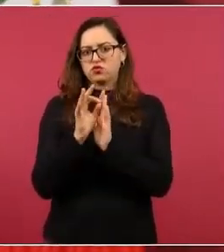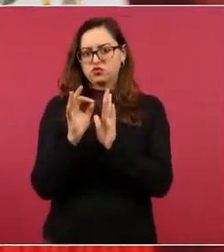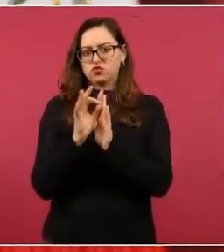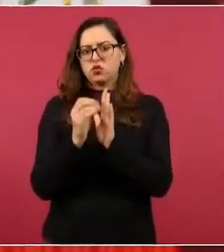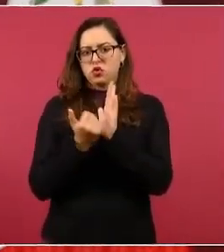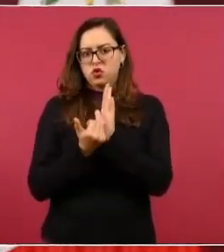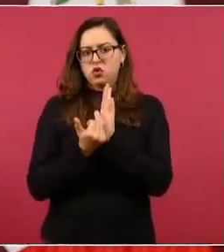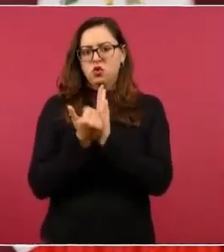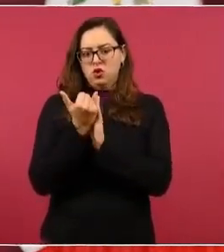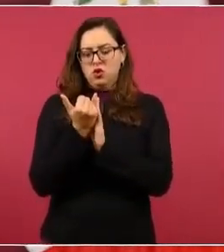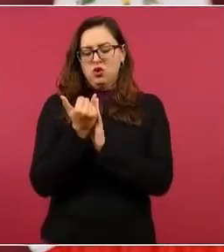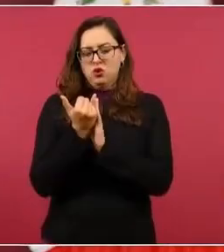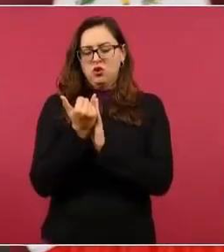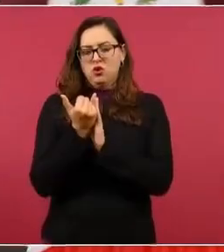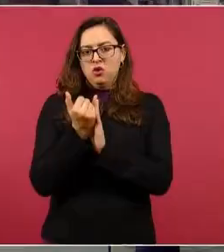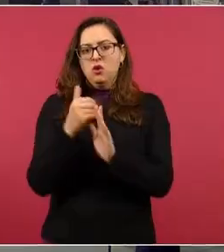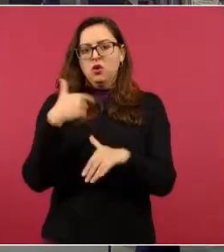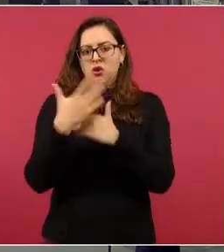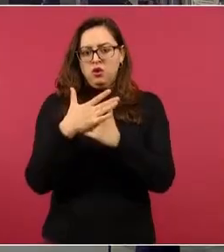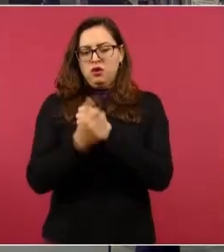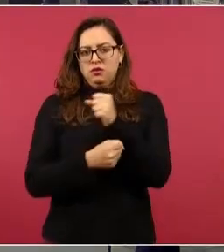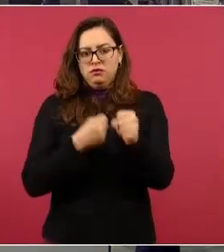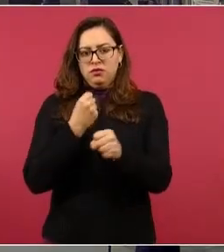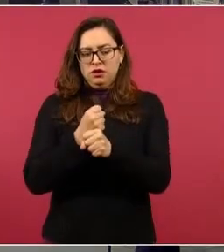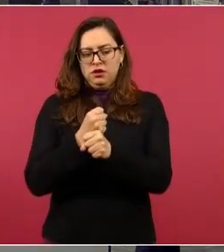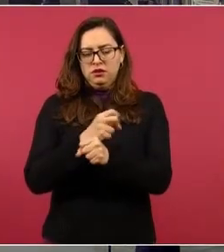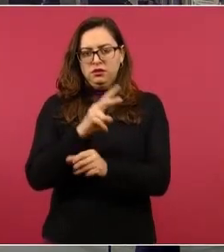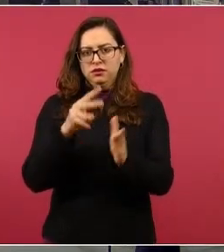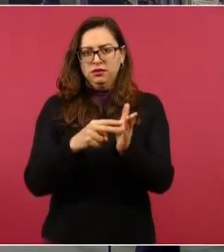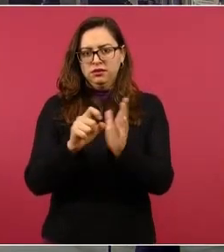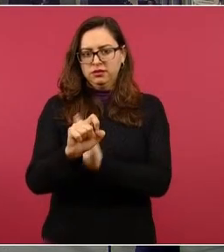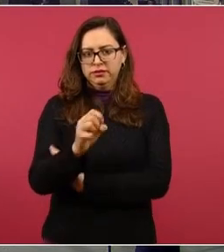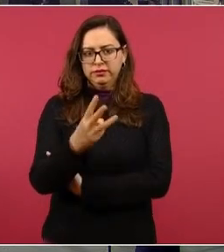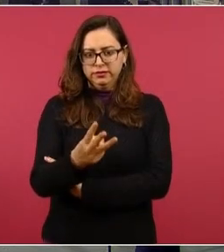lo mismo de una vez